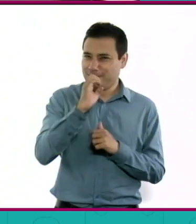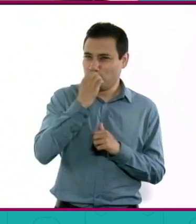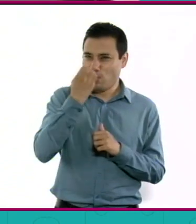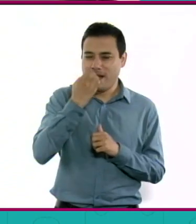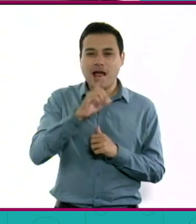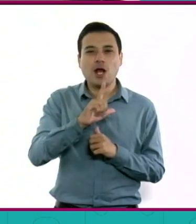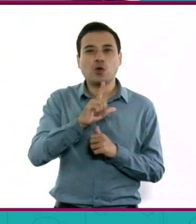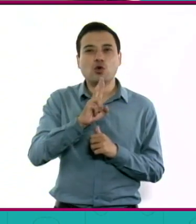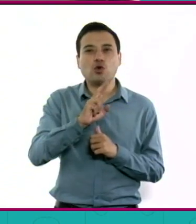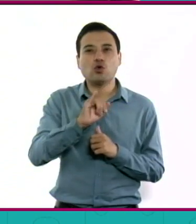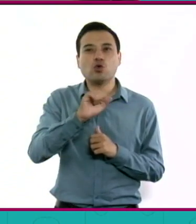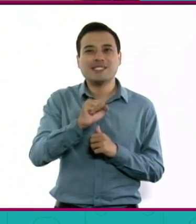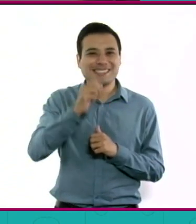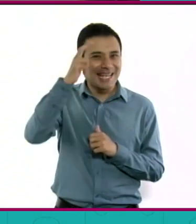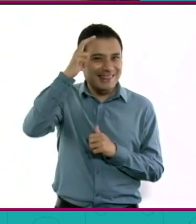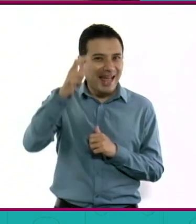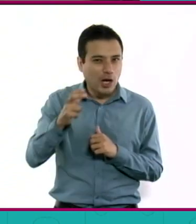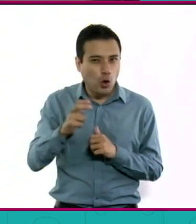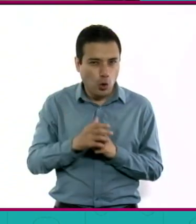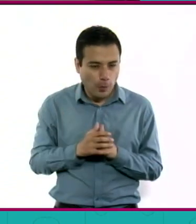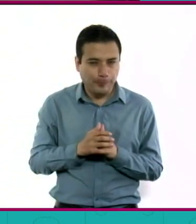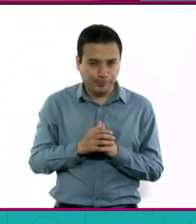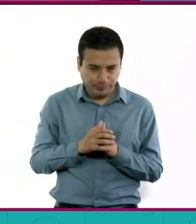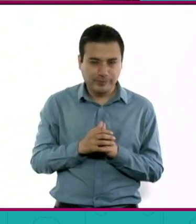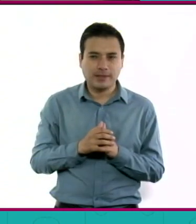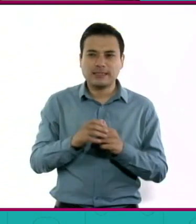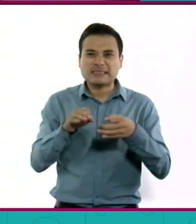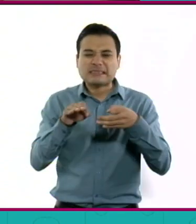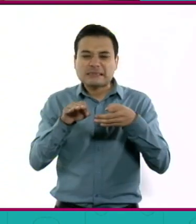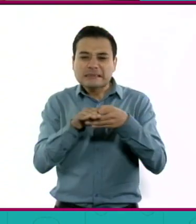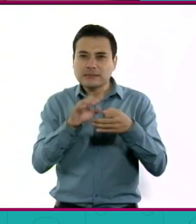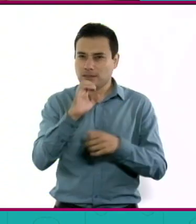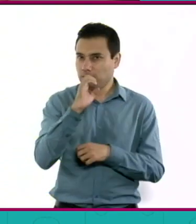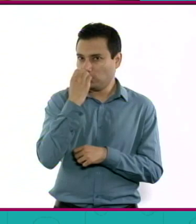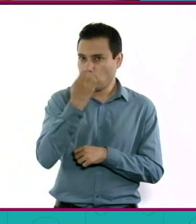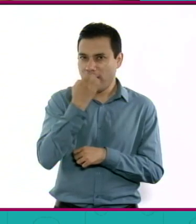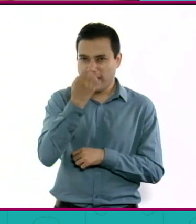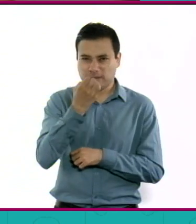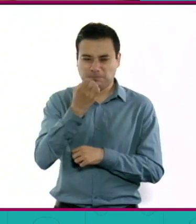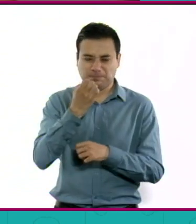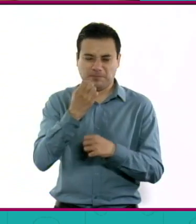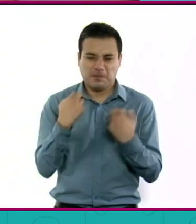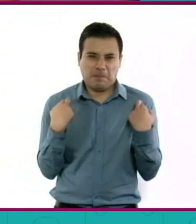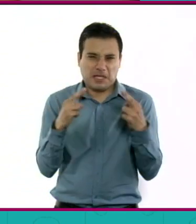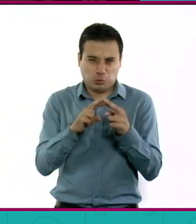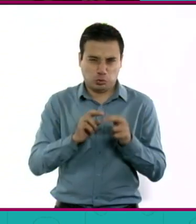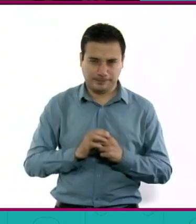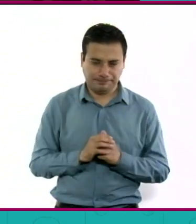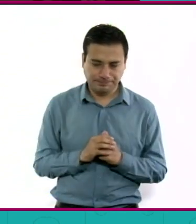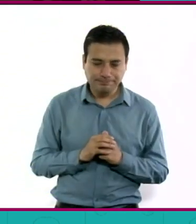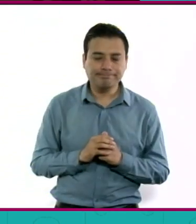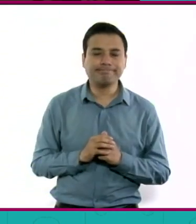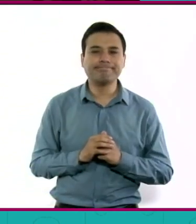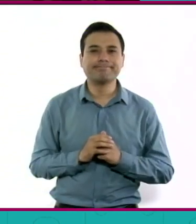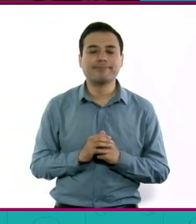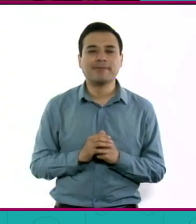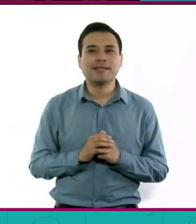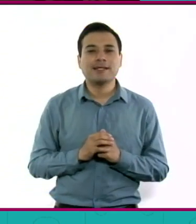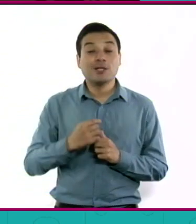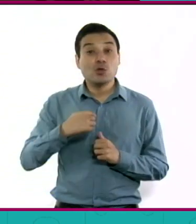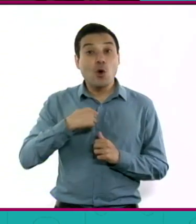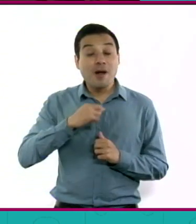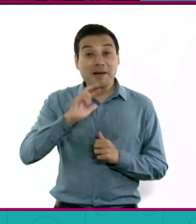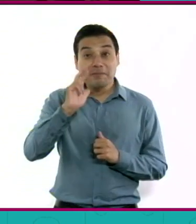Hidalgo Monroy, que es anexa a la escuela normal de maestros. Y viendo para atrás